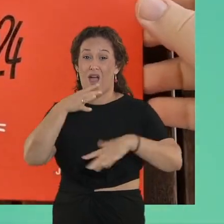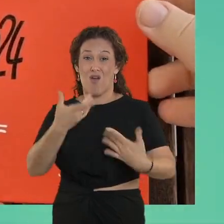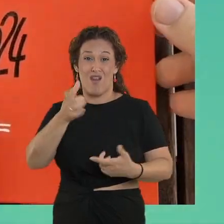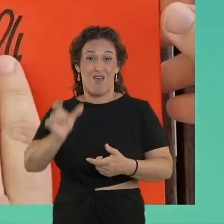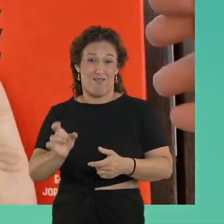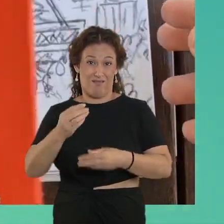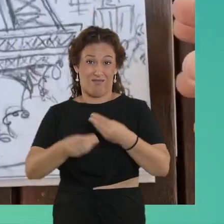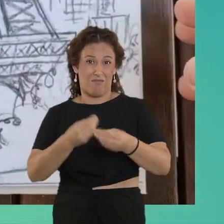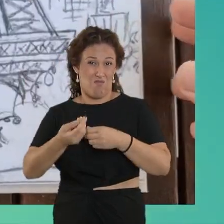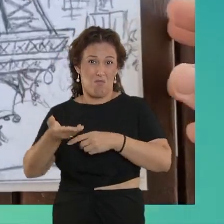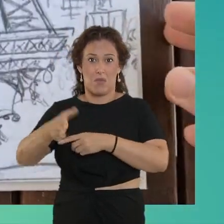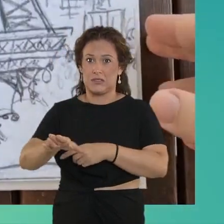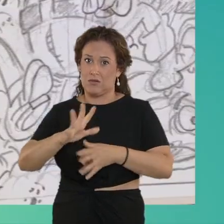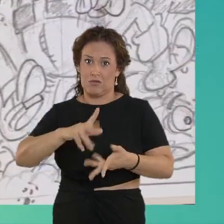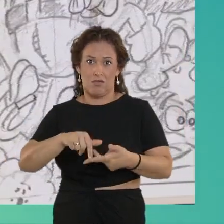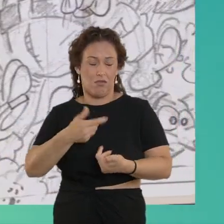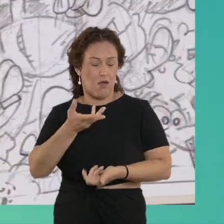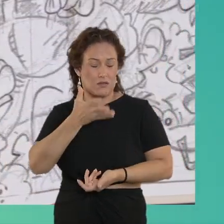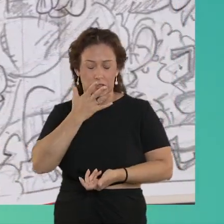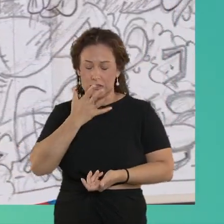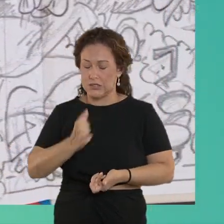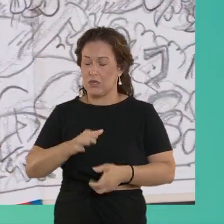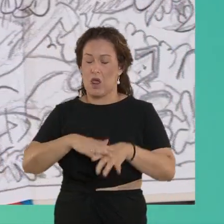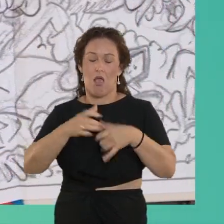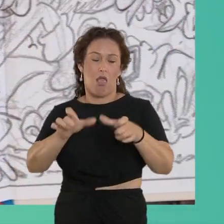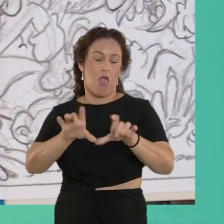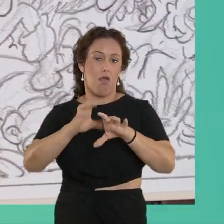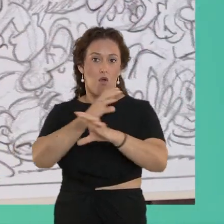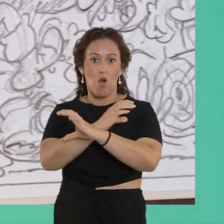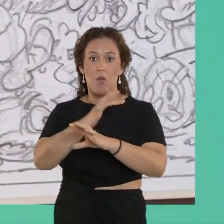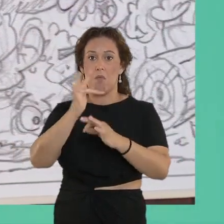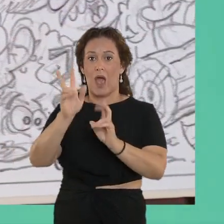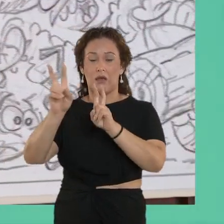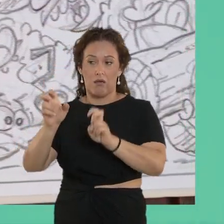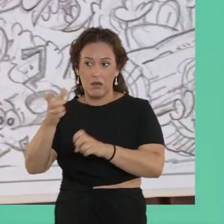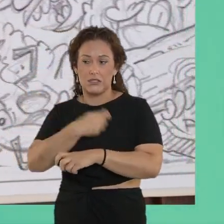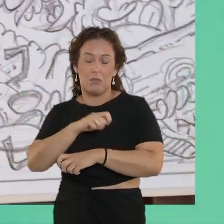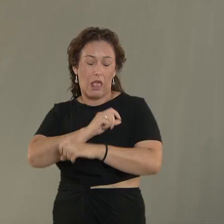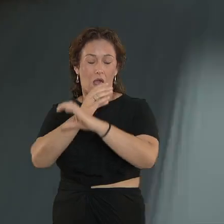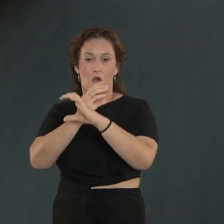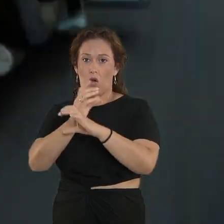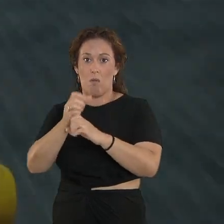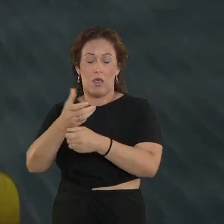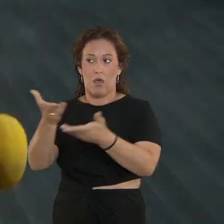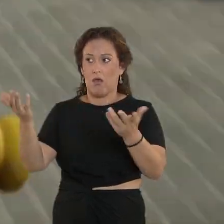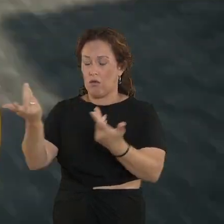fallecimiento es una triste noticia, lamentablemente, para el mundo del cómic en general y para el mundo del cómic español en particular.